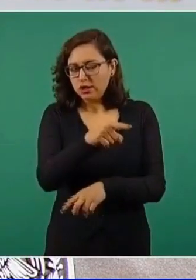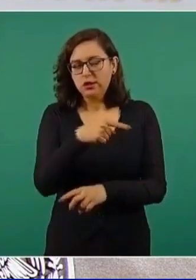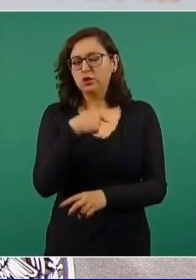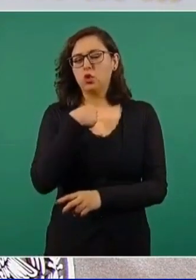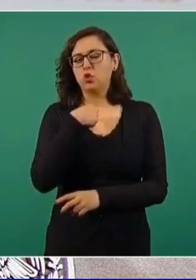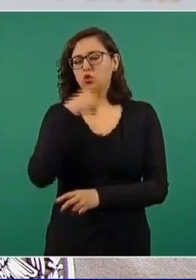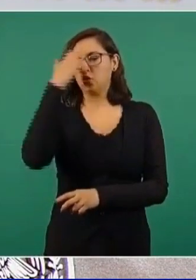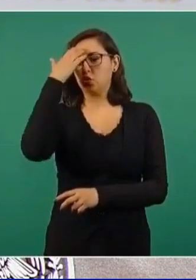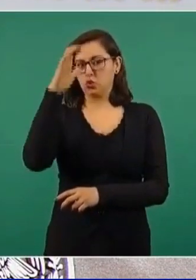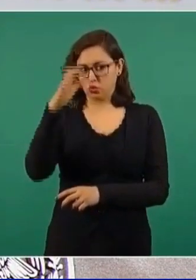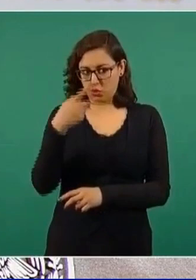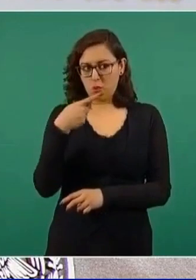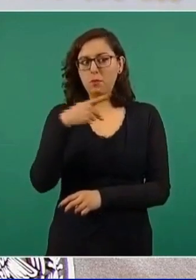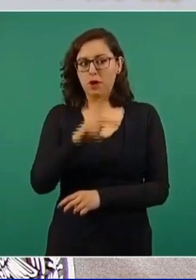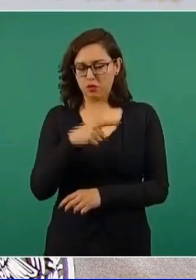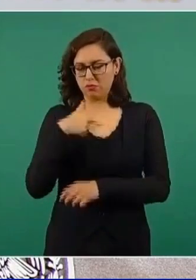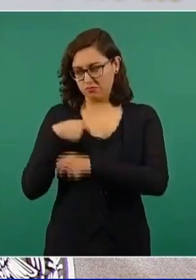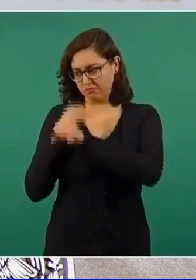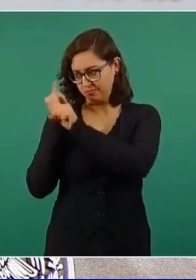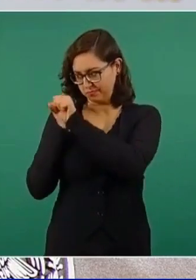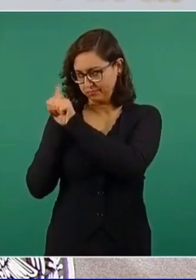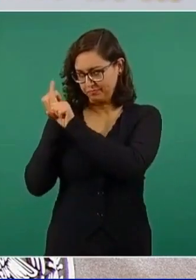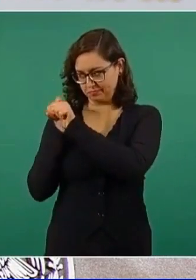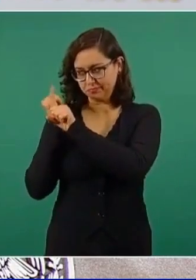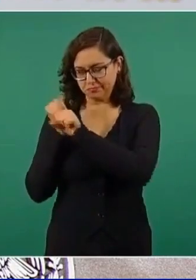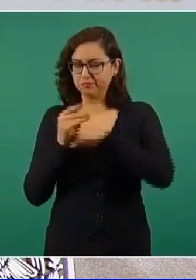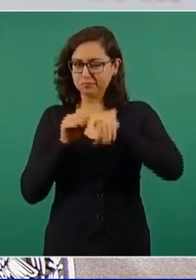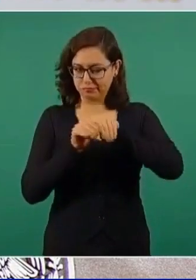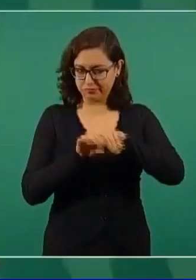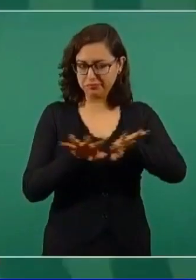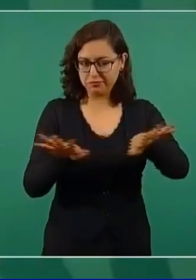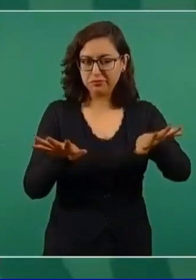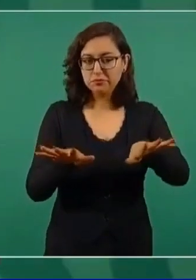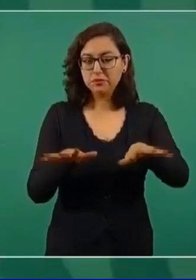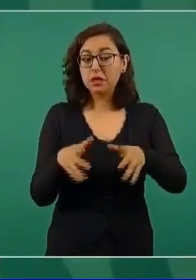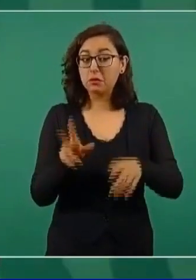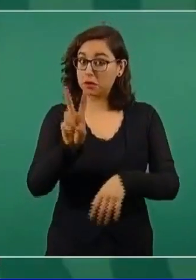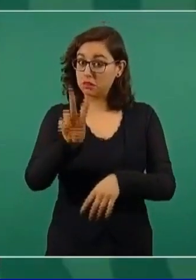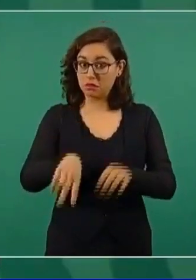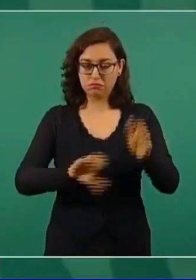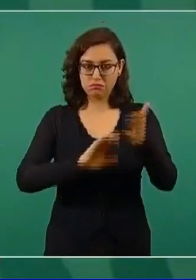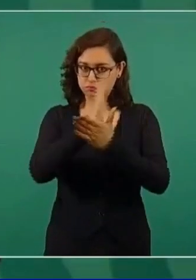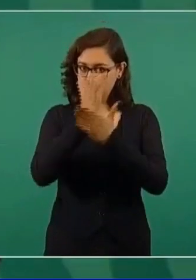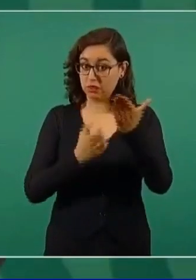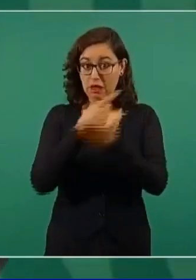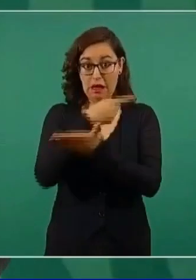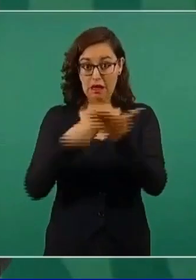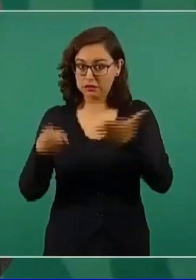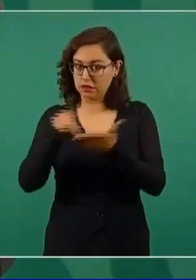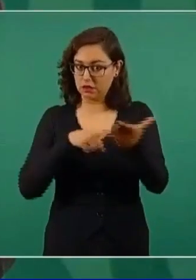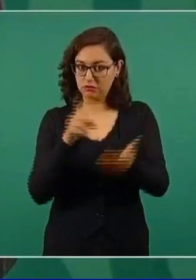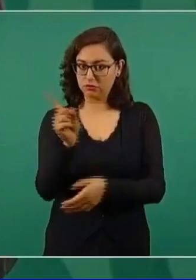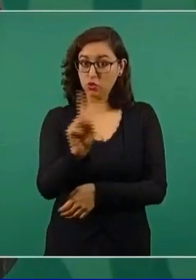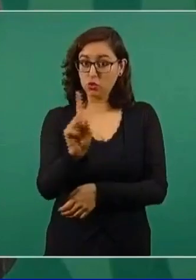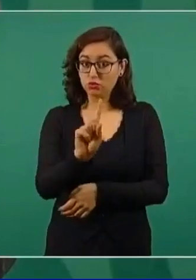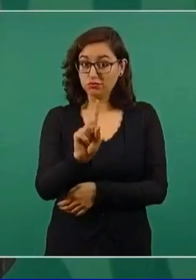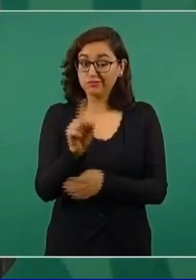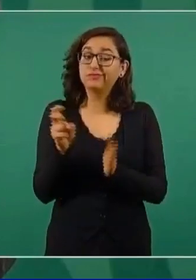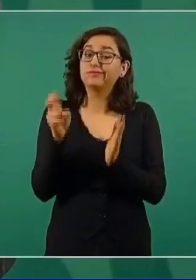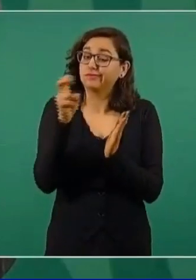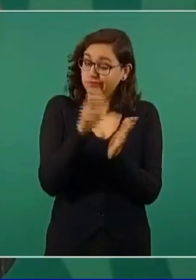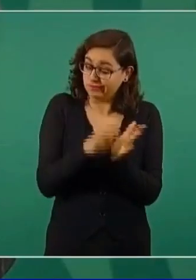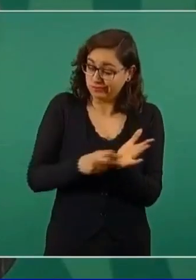darlo a conocer. Pero no se están cancelando contratos. Se están llegando acuerdos